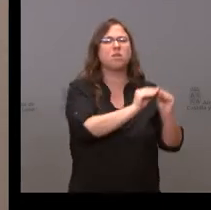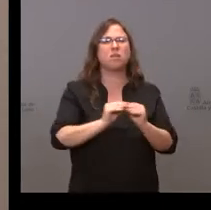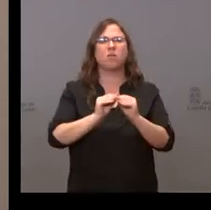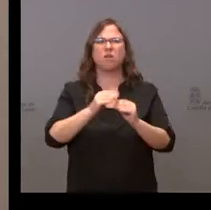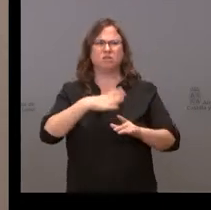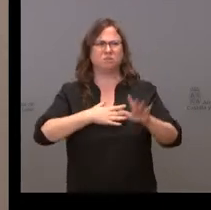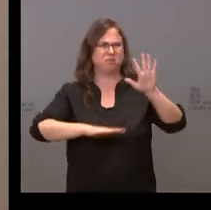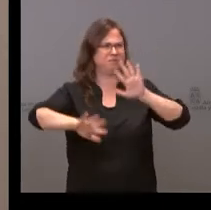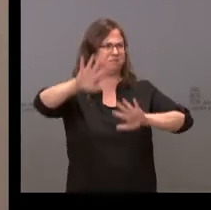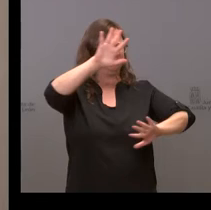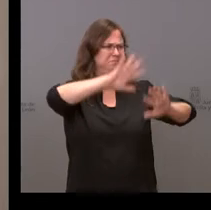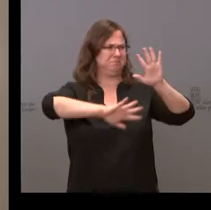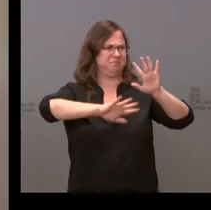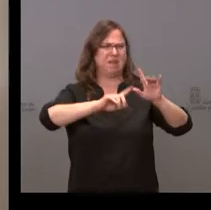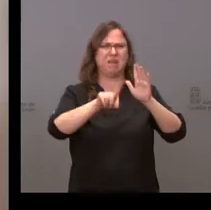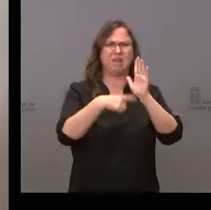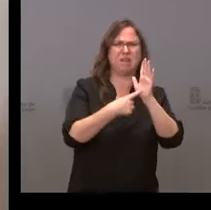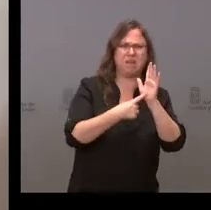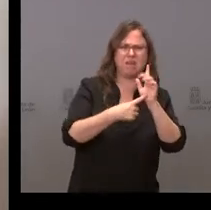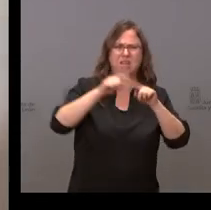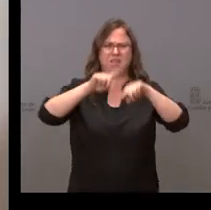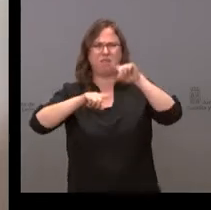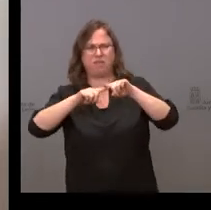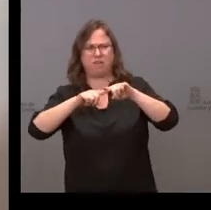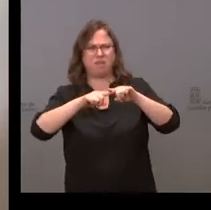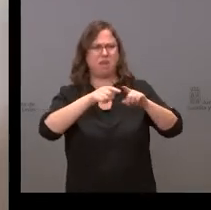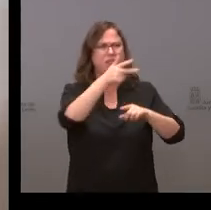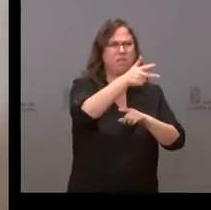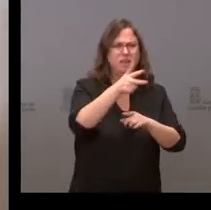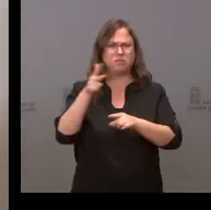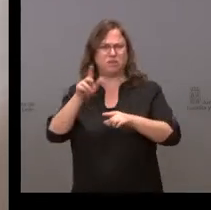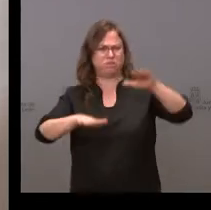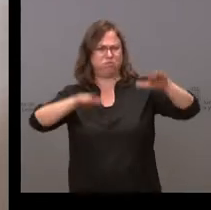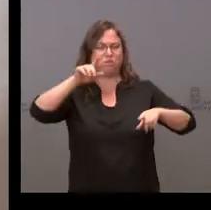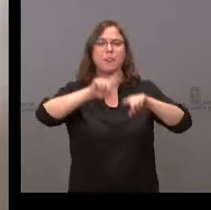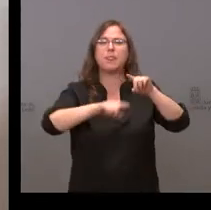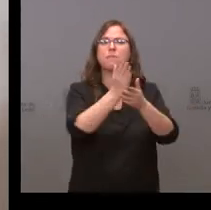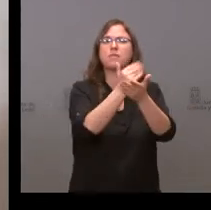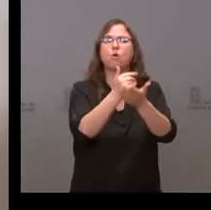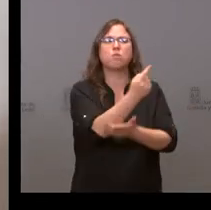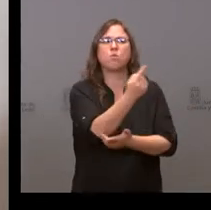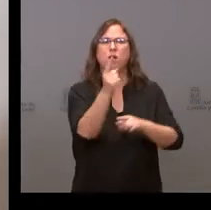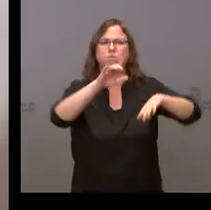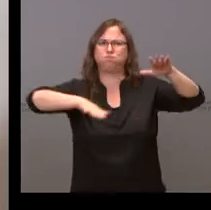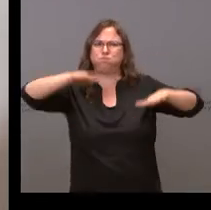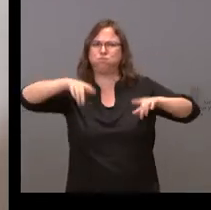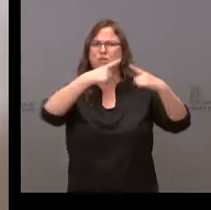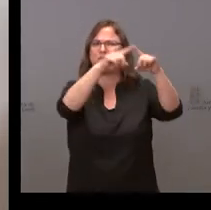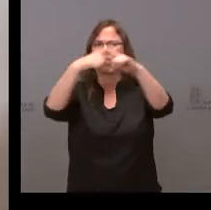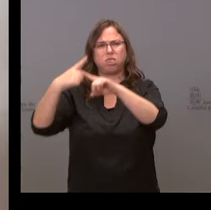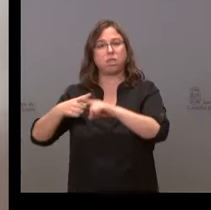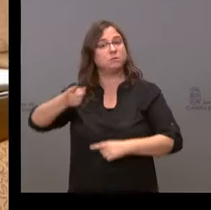galimatías jurídico que existe entre unas comunidades y otras. Hemos insistido prácticamente todos los presidentes